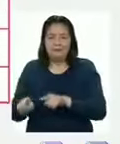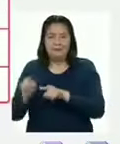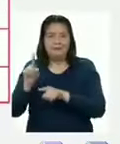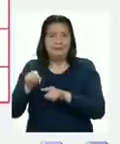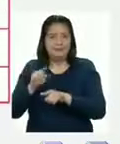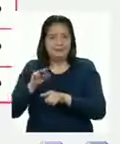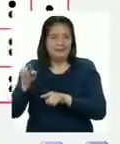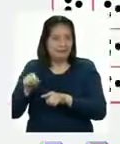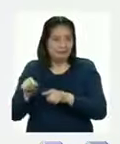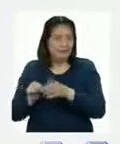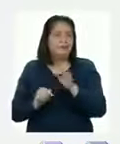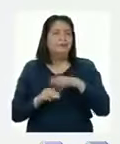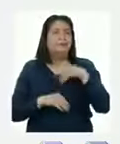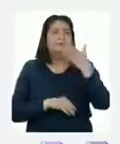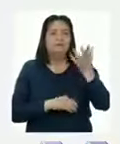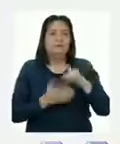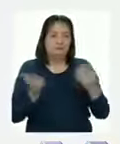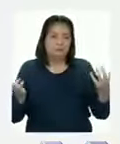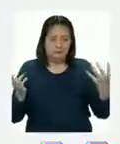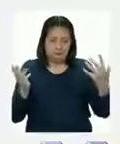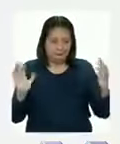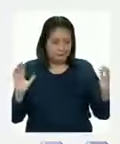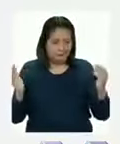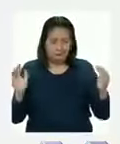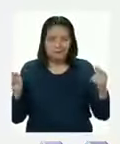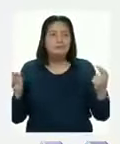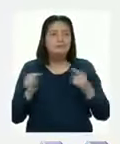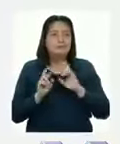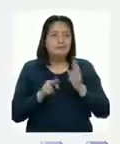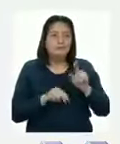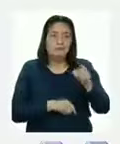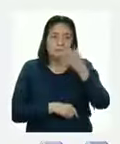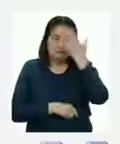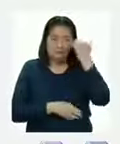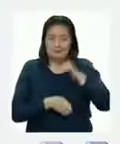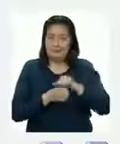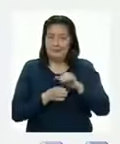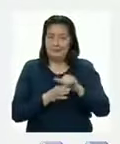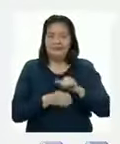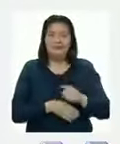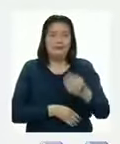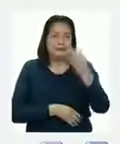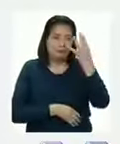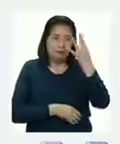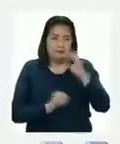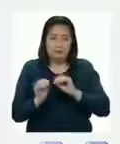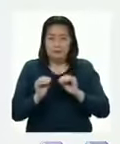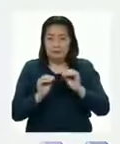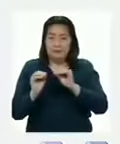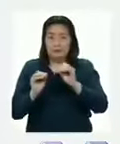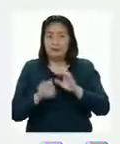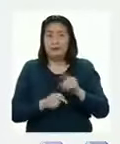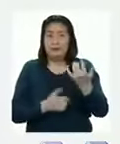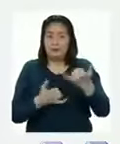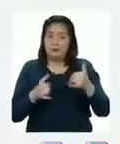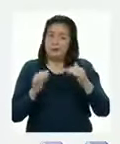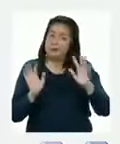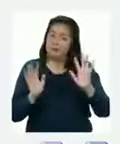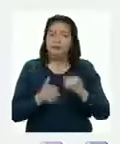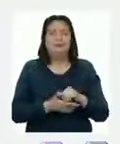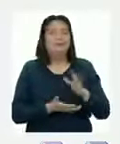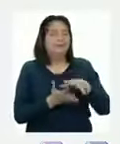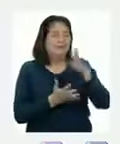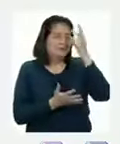yupana Después, comparen los resultados Y eso sí, no se olviden de practicar los cuatro movimientos o jugadas